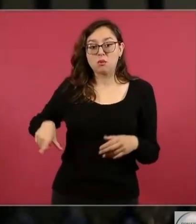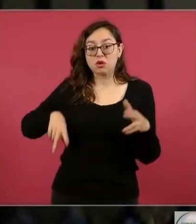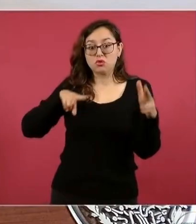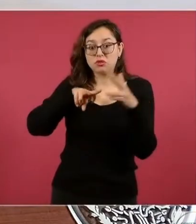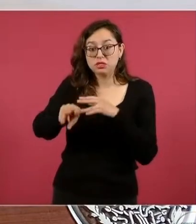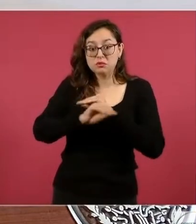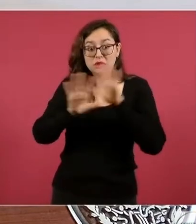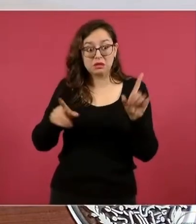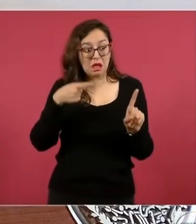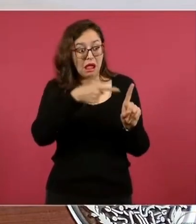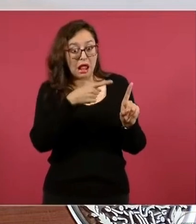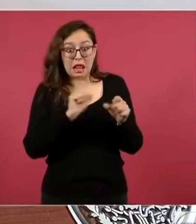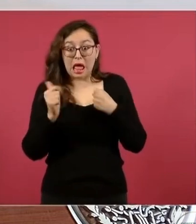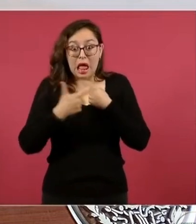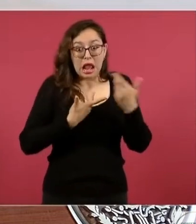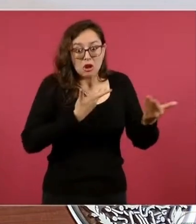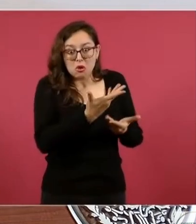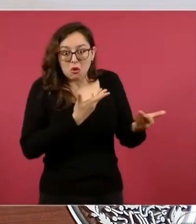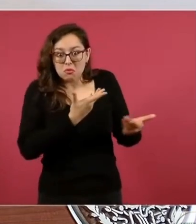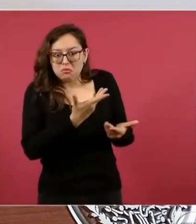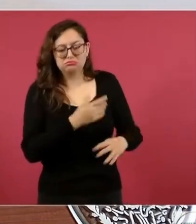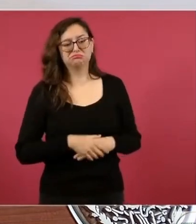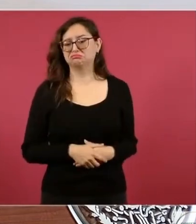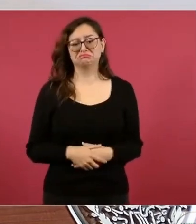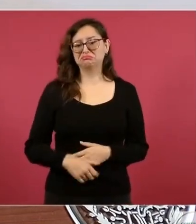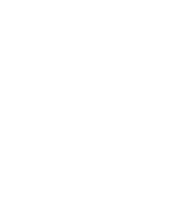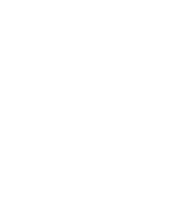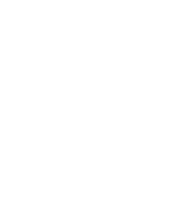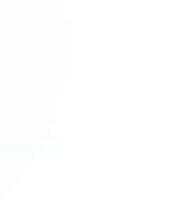con Miguel Ángel Yúnez? Nada, nada, absolutamente.